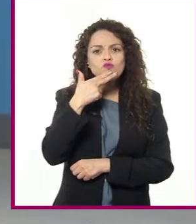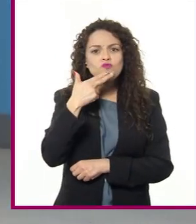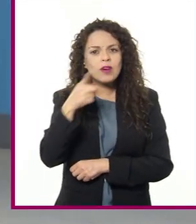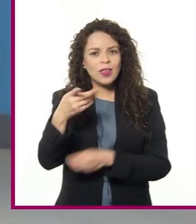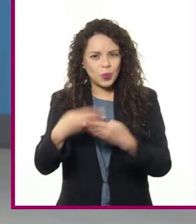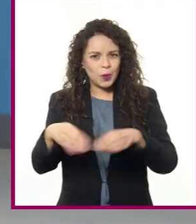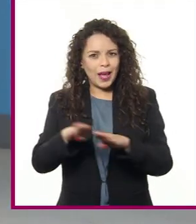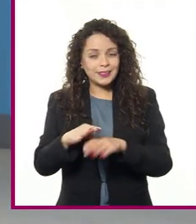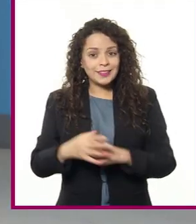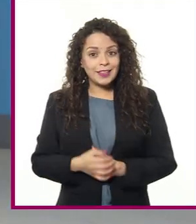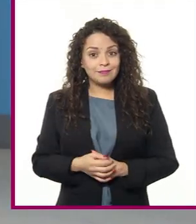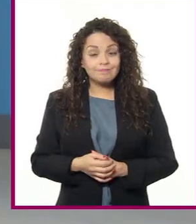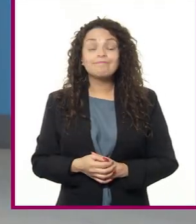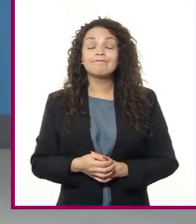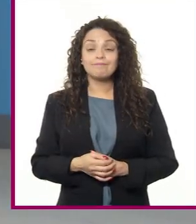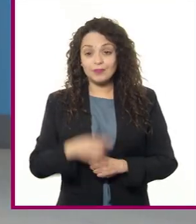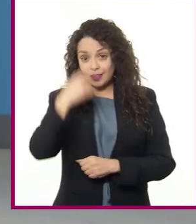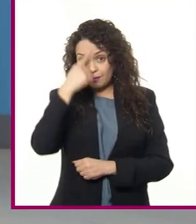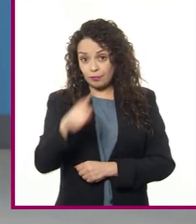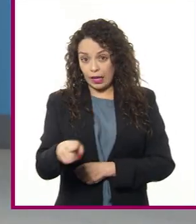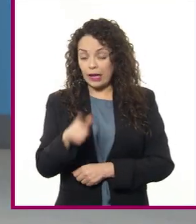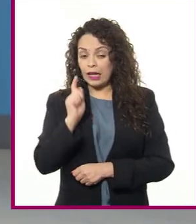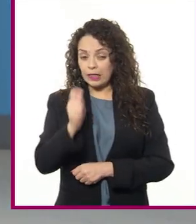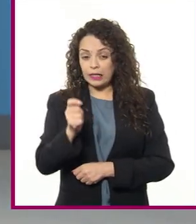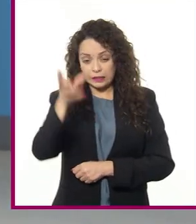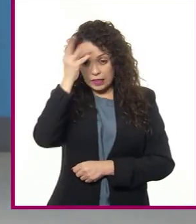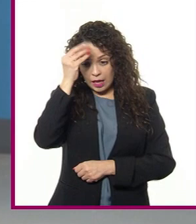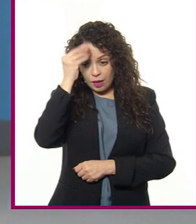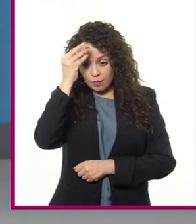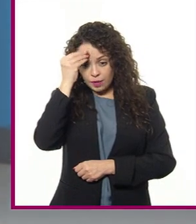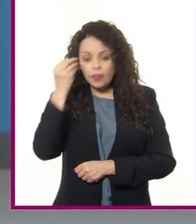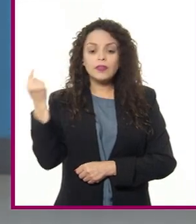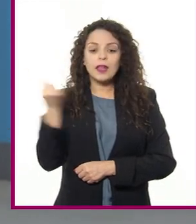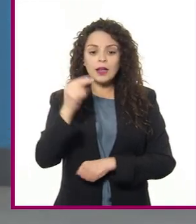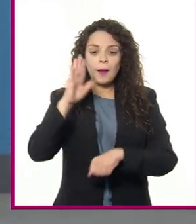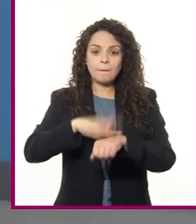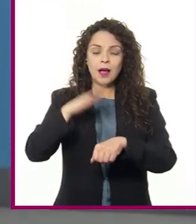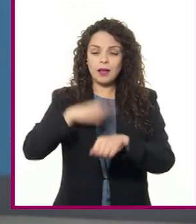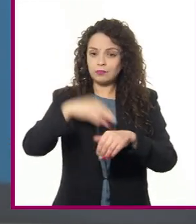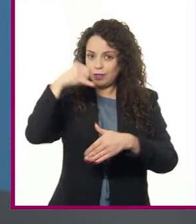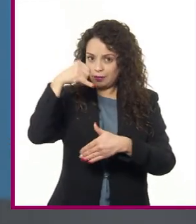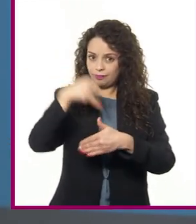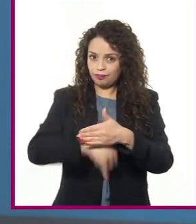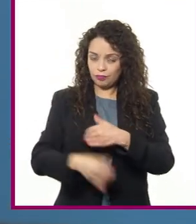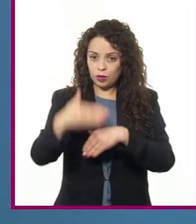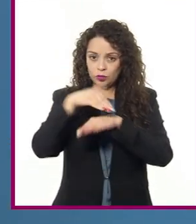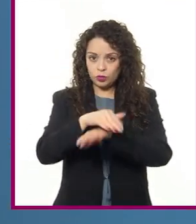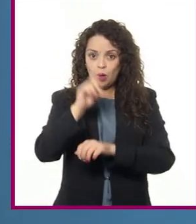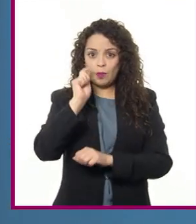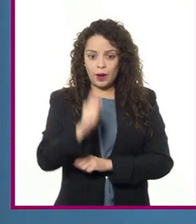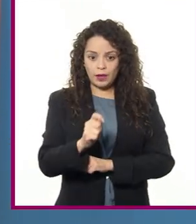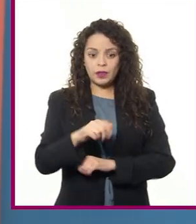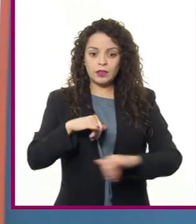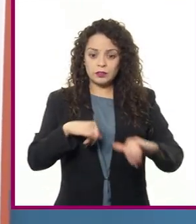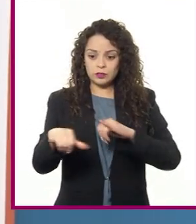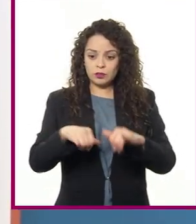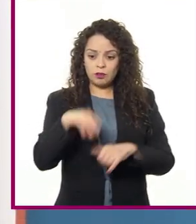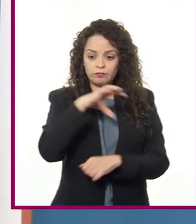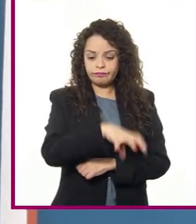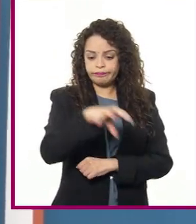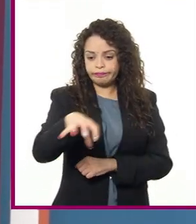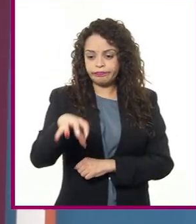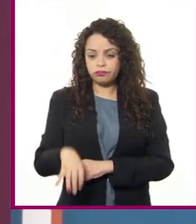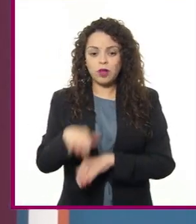Y para dar seguimiento a lo que hemos estudiado y ampliar nuestros conocimientos sobre la distribución geográfica